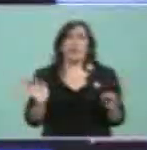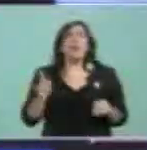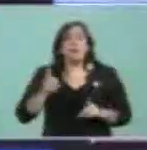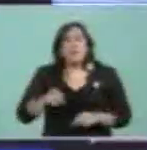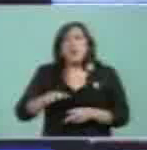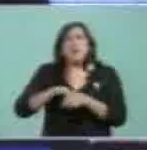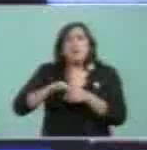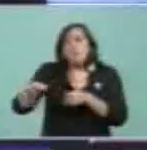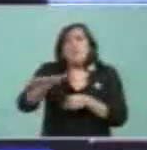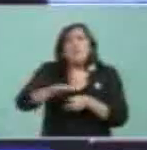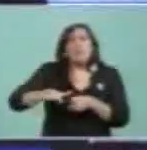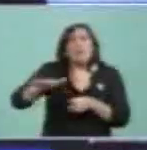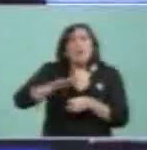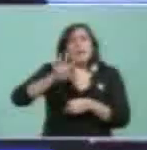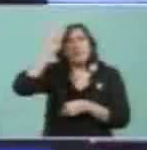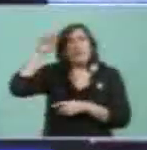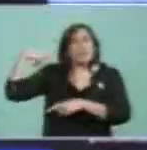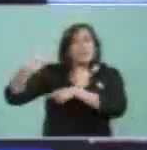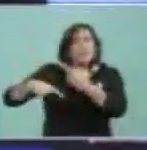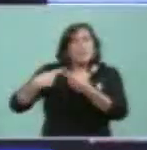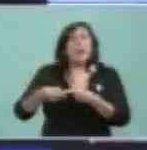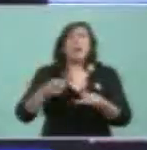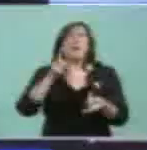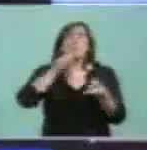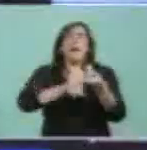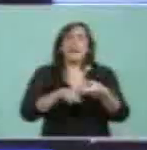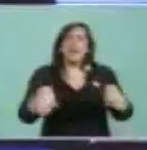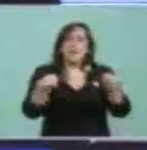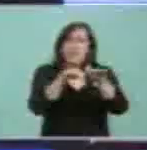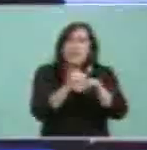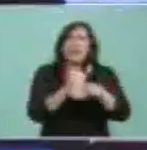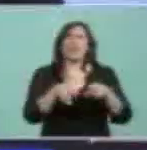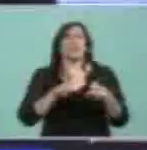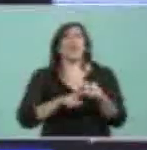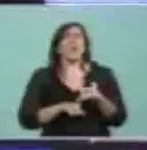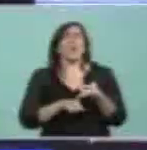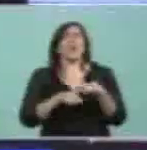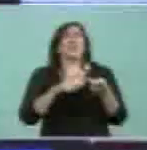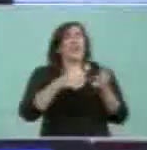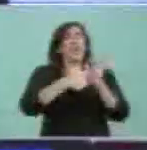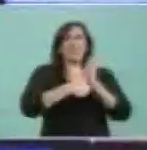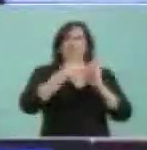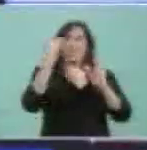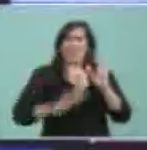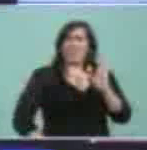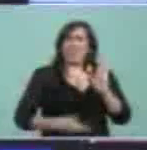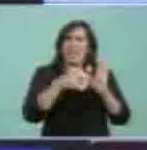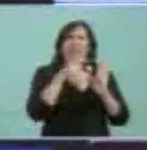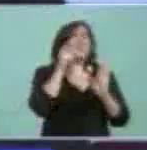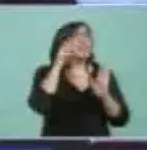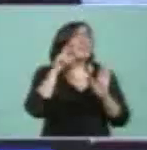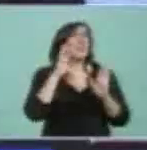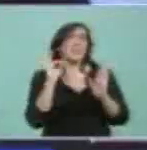originarios, el matrimonio igualitario, la identidad del género, qué sé yo, tantas cosas,